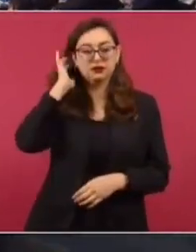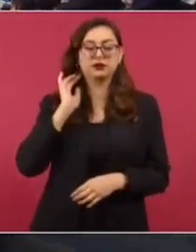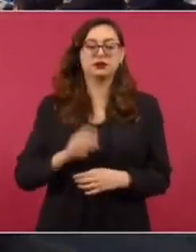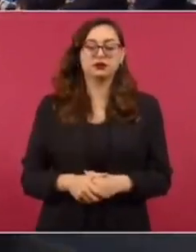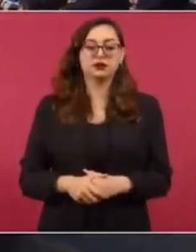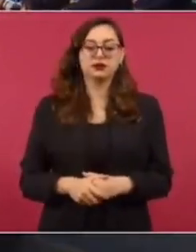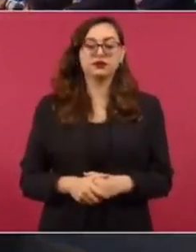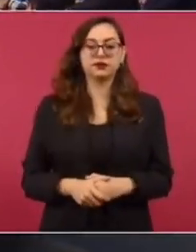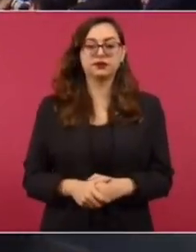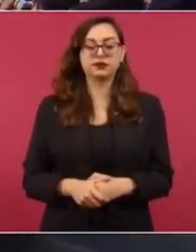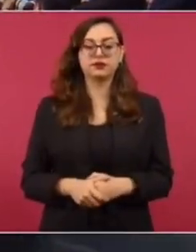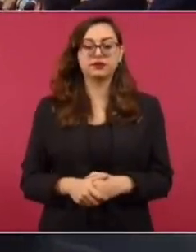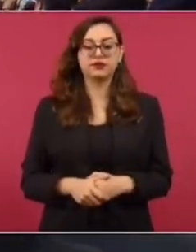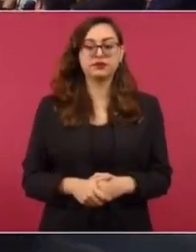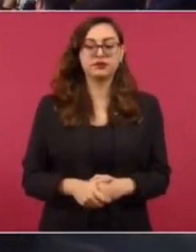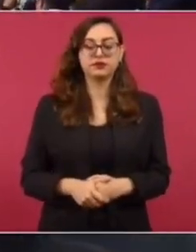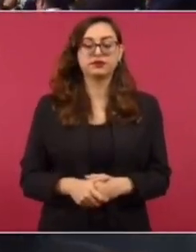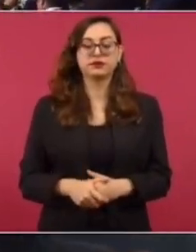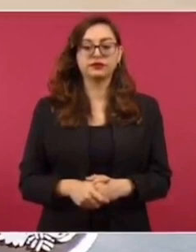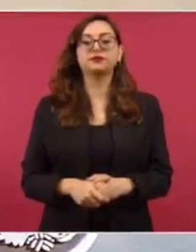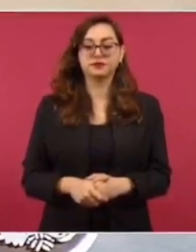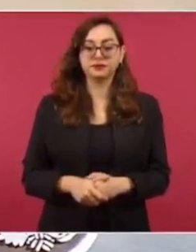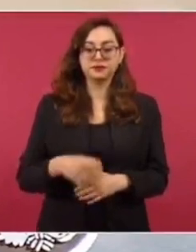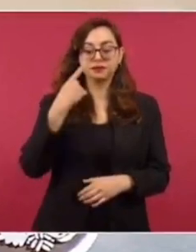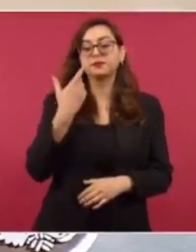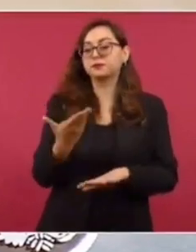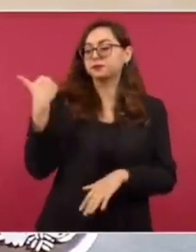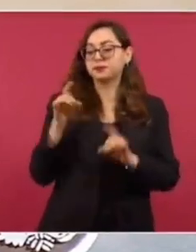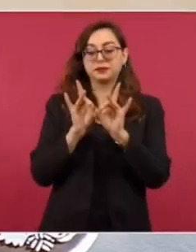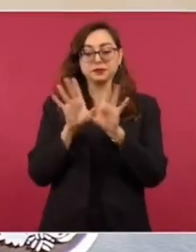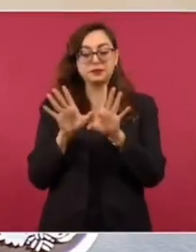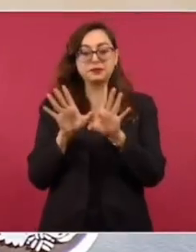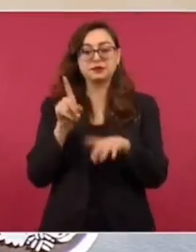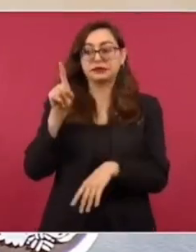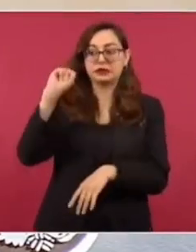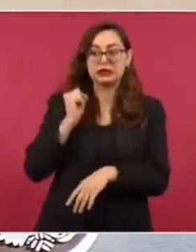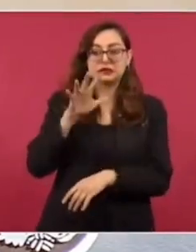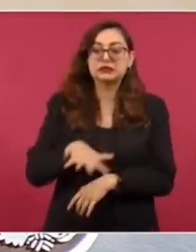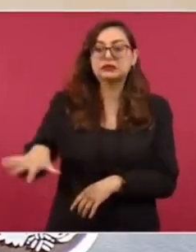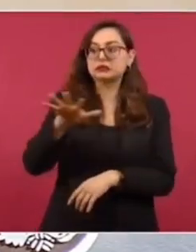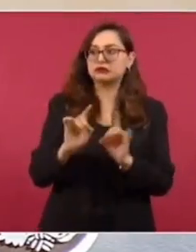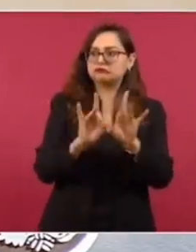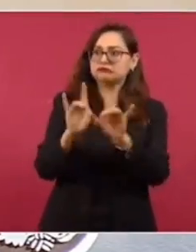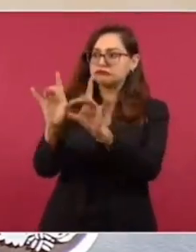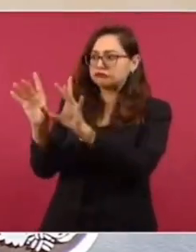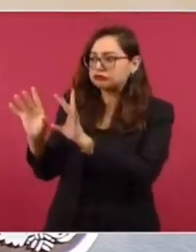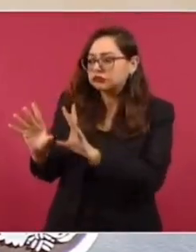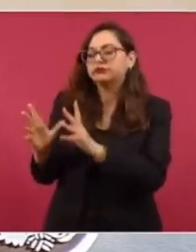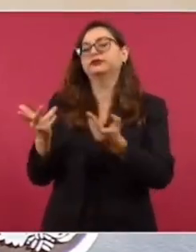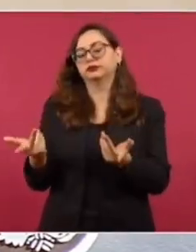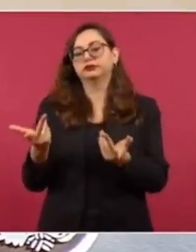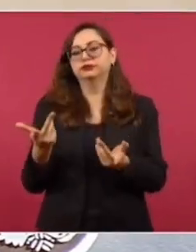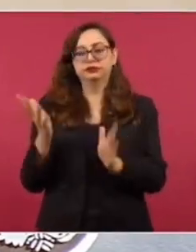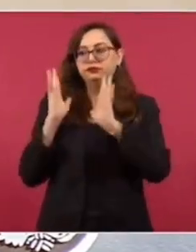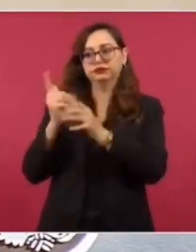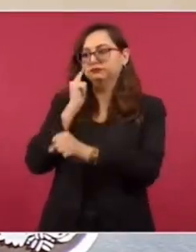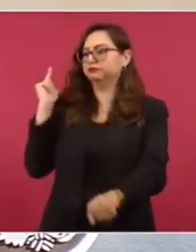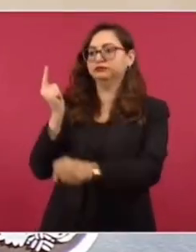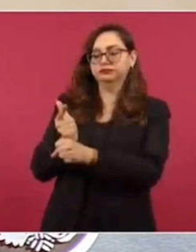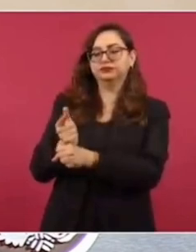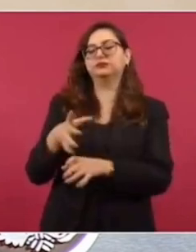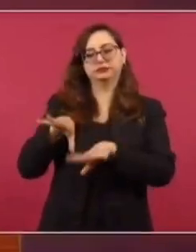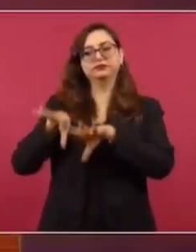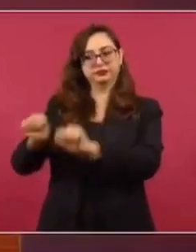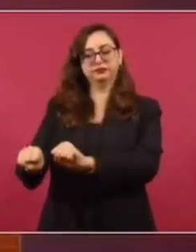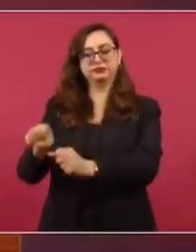Los últimos acontecimientos, precisamente en el estado de Sinaloa, llevan a una investigación precisa sobre delitos en flagrancia. La investigación